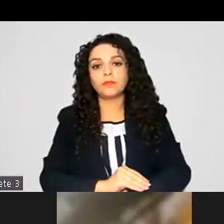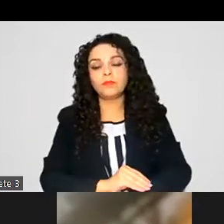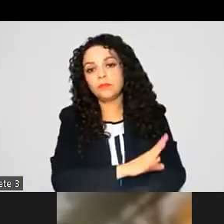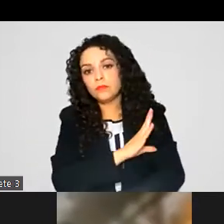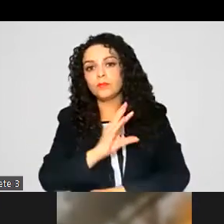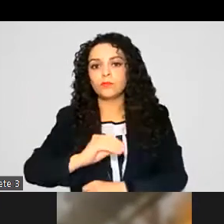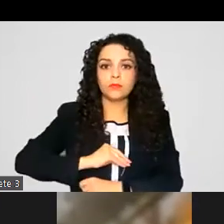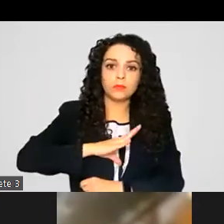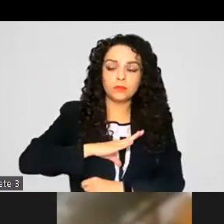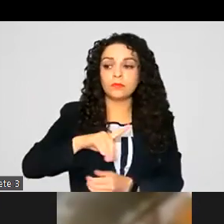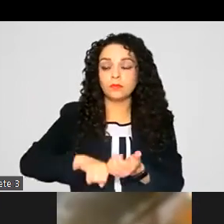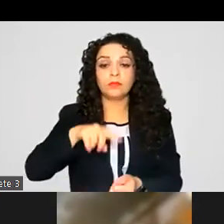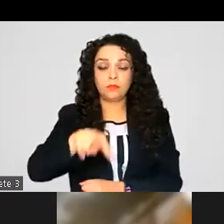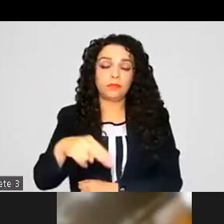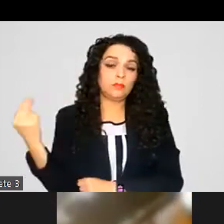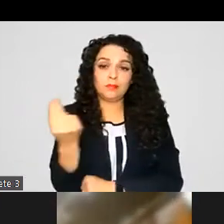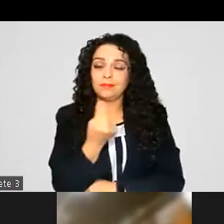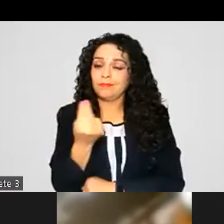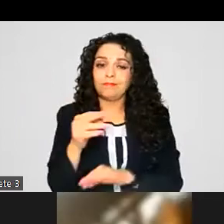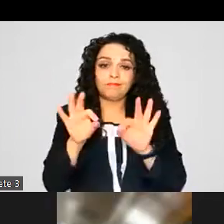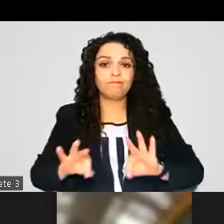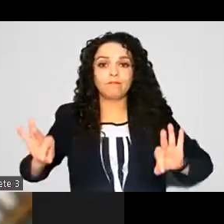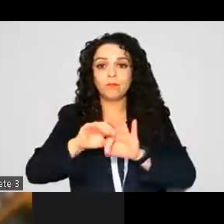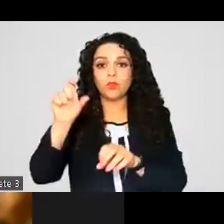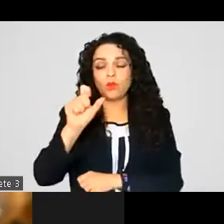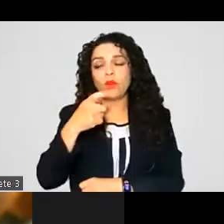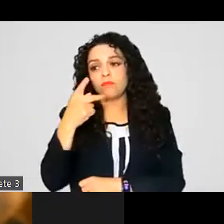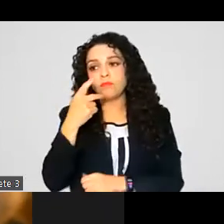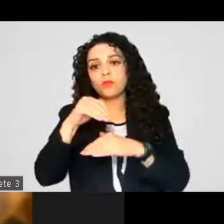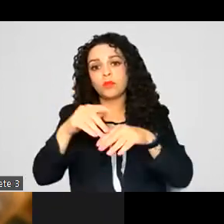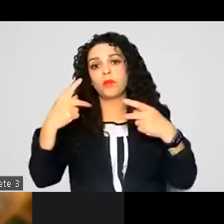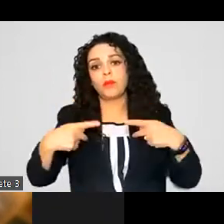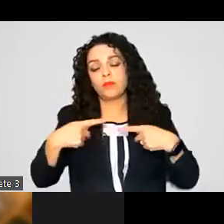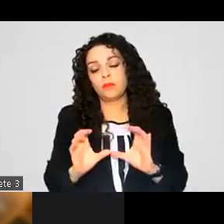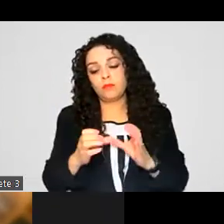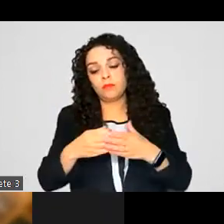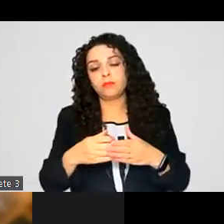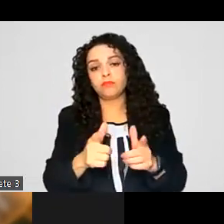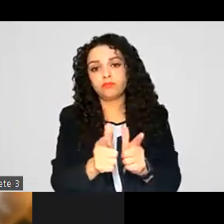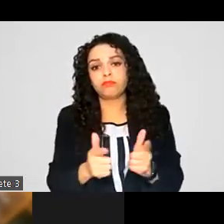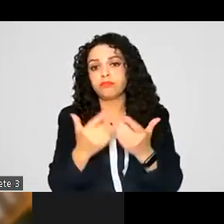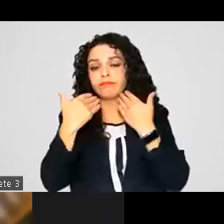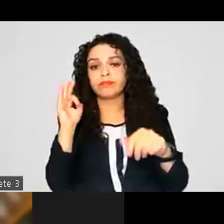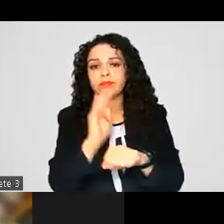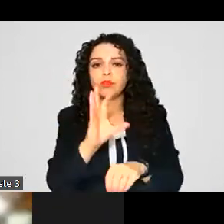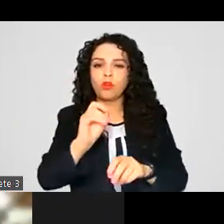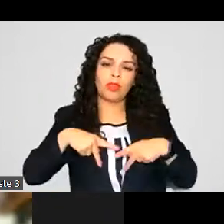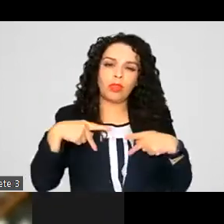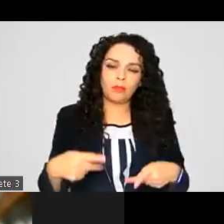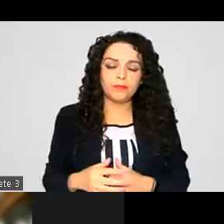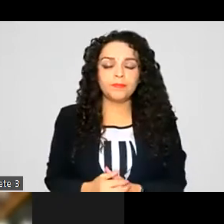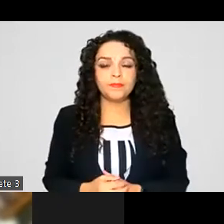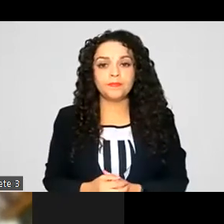especialmente necesarias y relevantes al hablar de personas pertenecientes a grupos vulnerables De esta forma se avanzaría hacia la